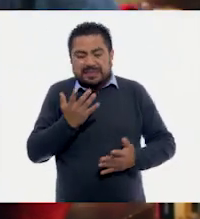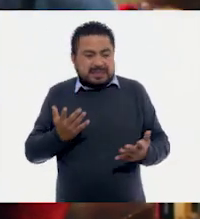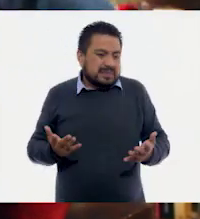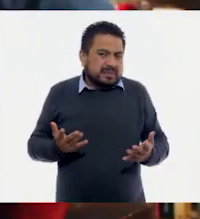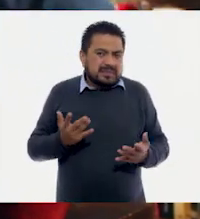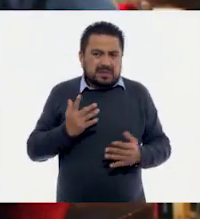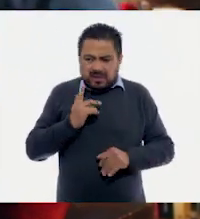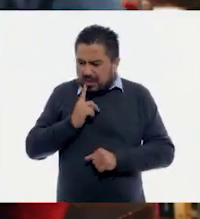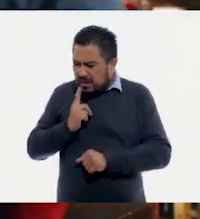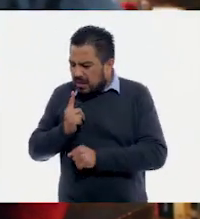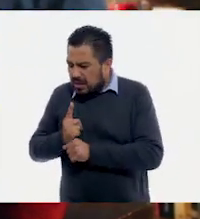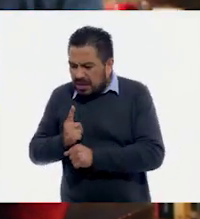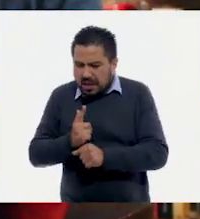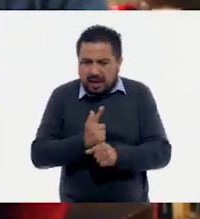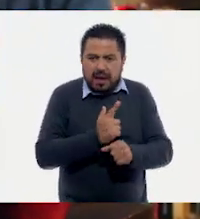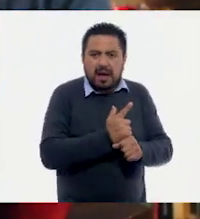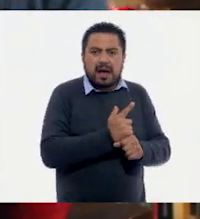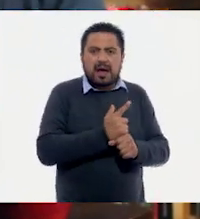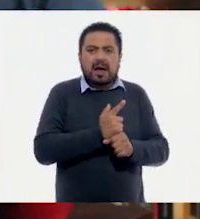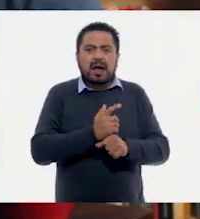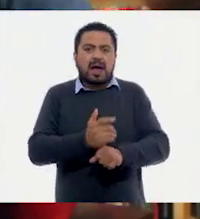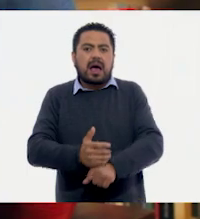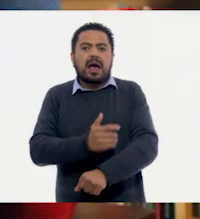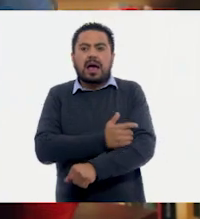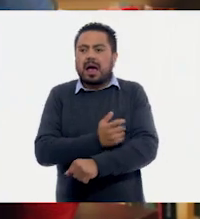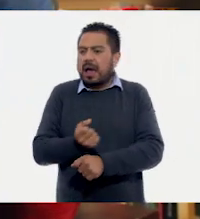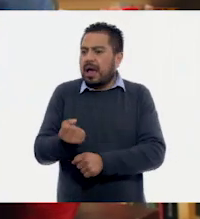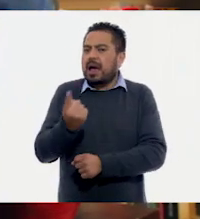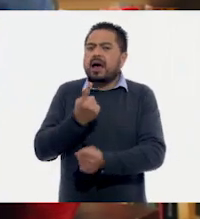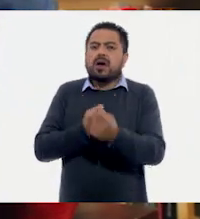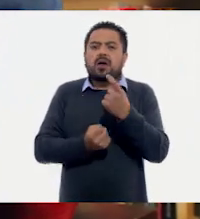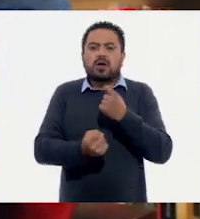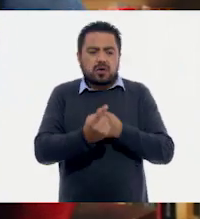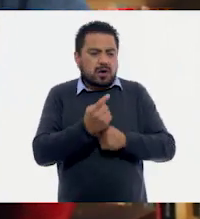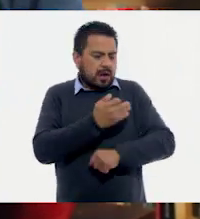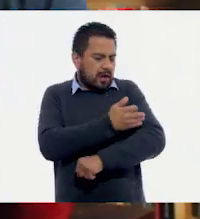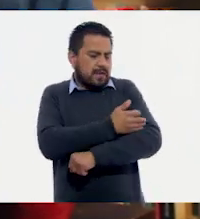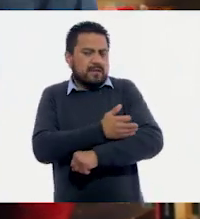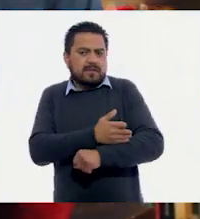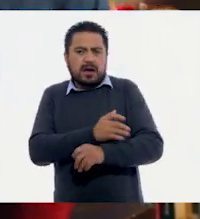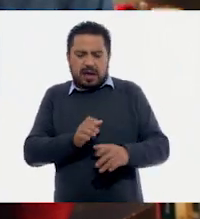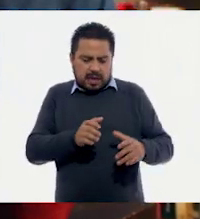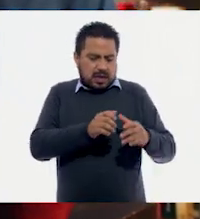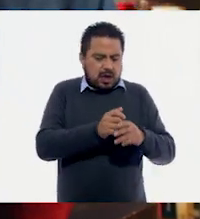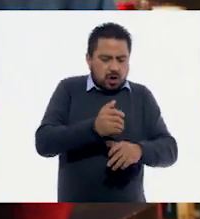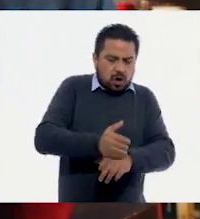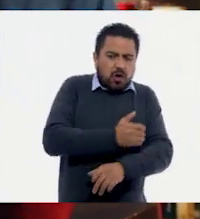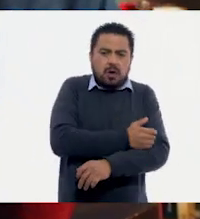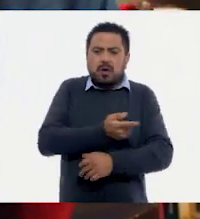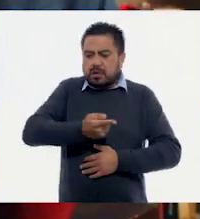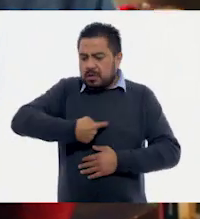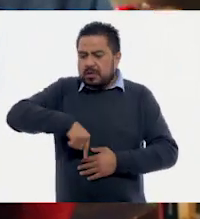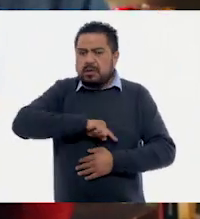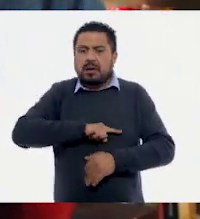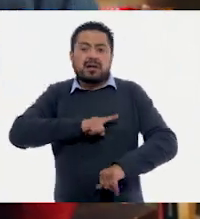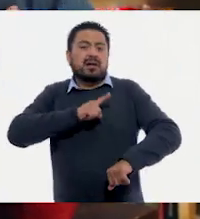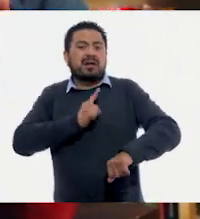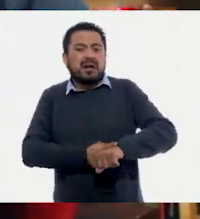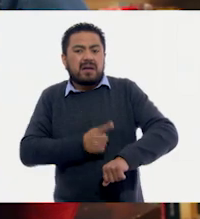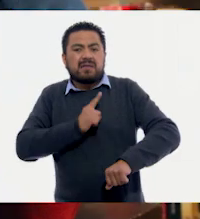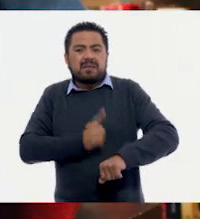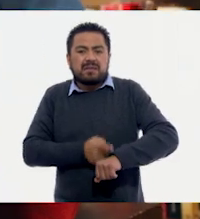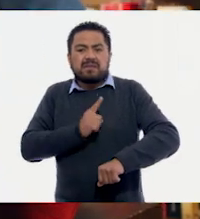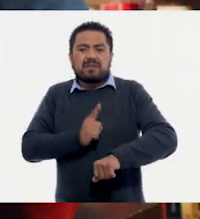enterábamos de que algún compañero o algún familiar de compañeros o nuestros se enfermaba de